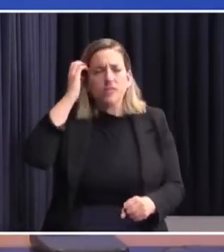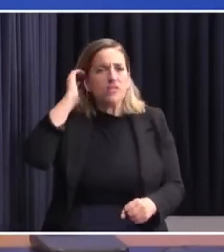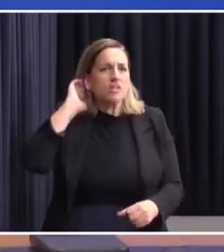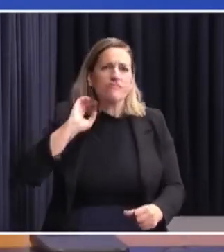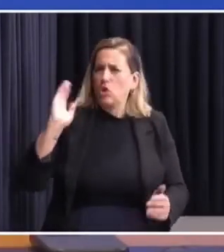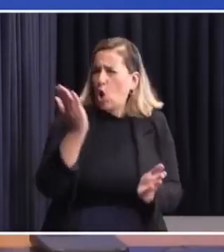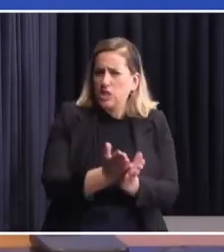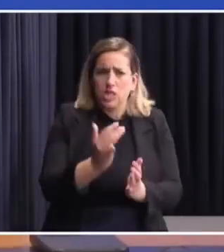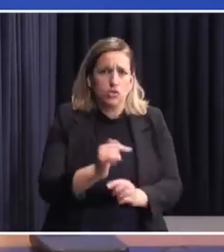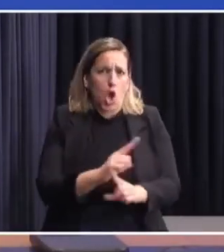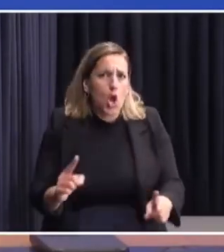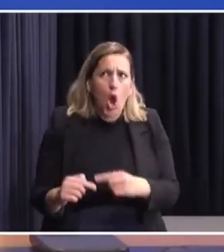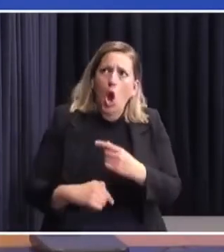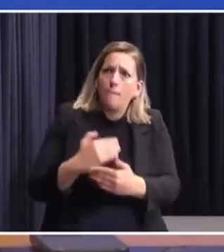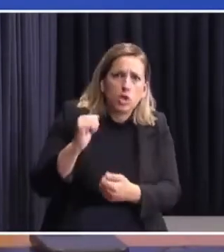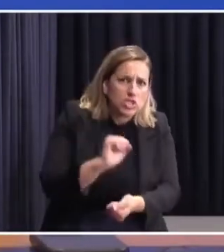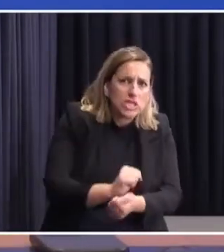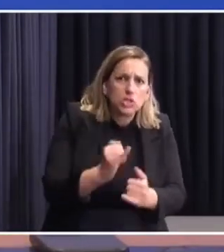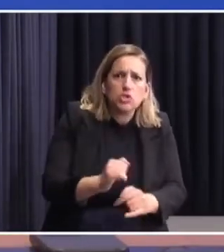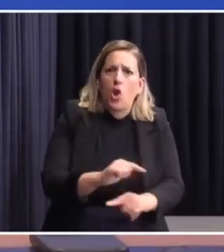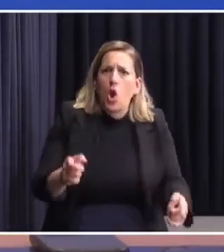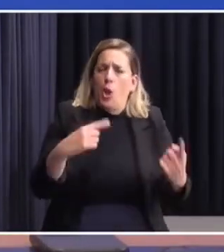condenando, no condenando, procesando, no procesando.